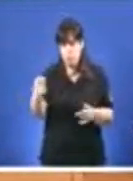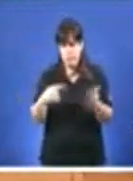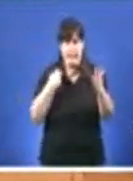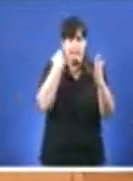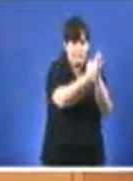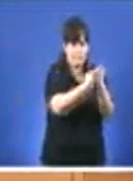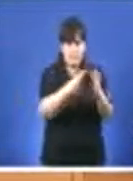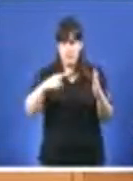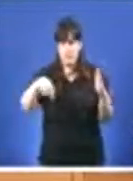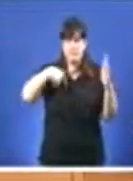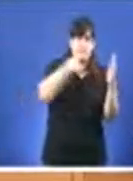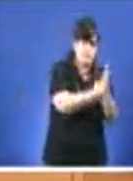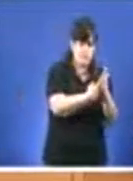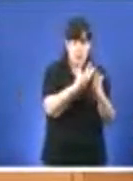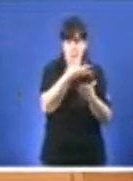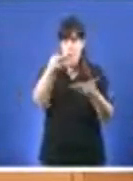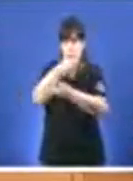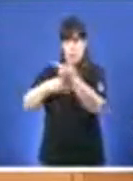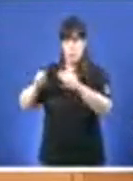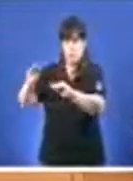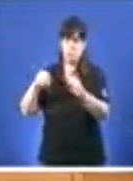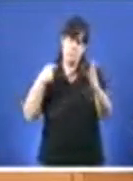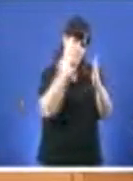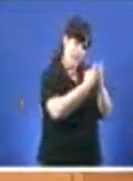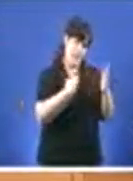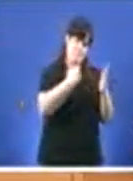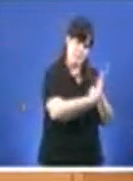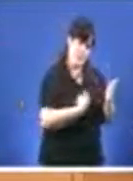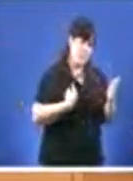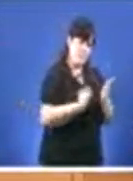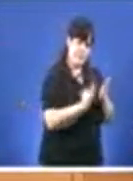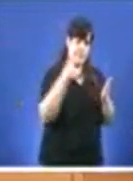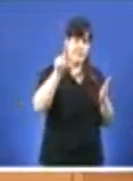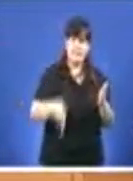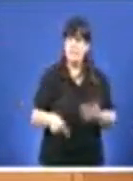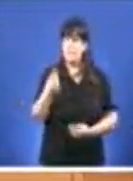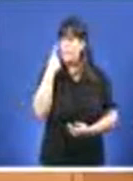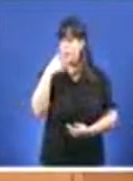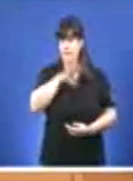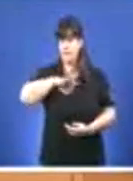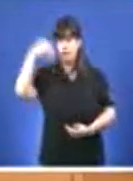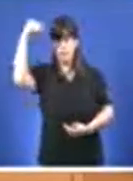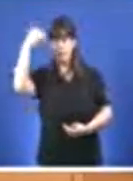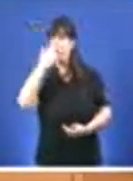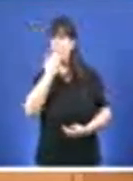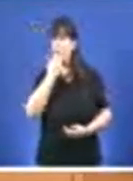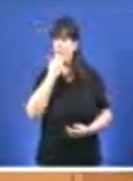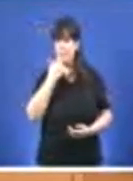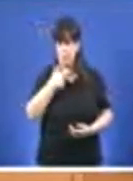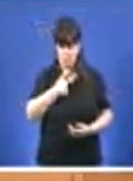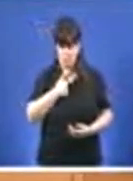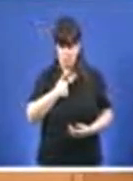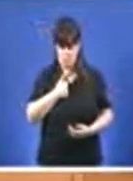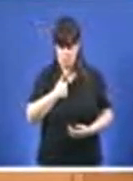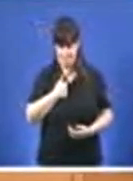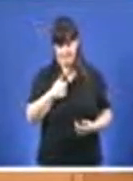e unha morea dos seus colaboradores. Mire, señor Feijó, se o Seiquí repetira como no célebre gravado de